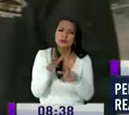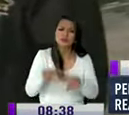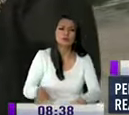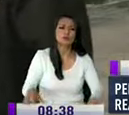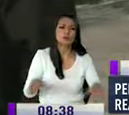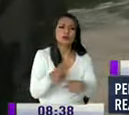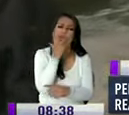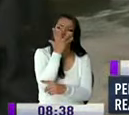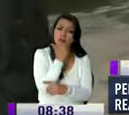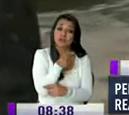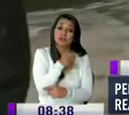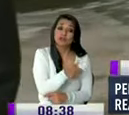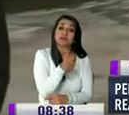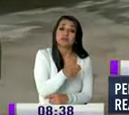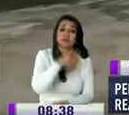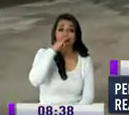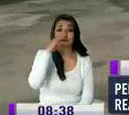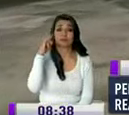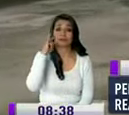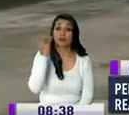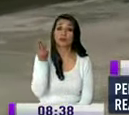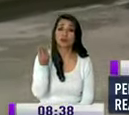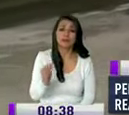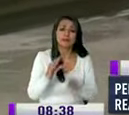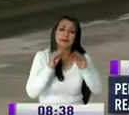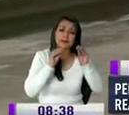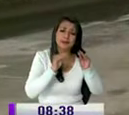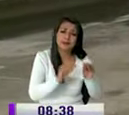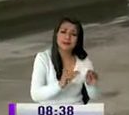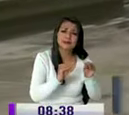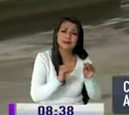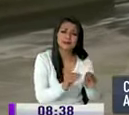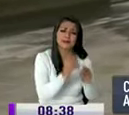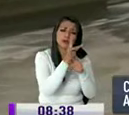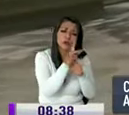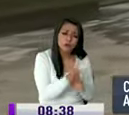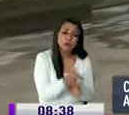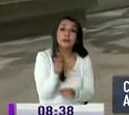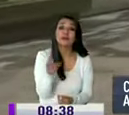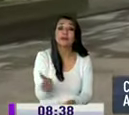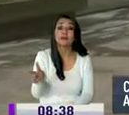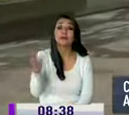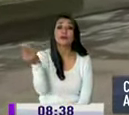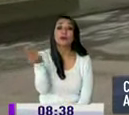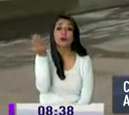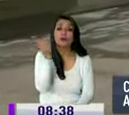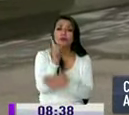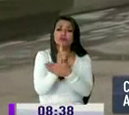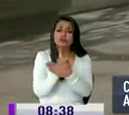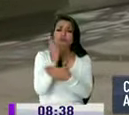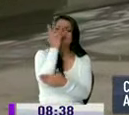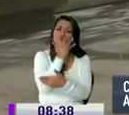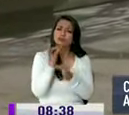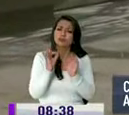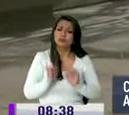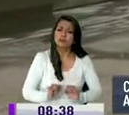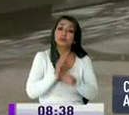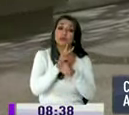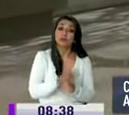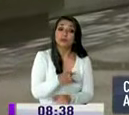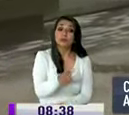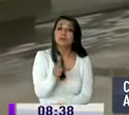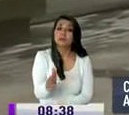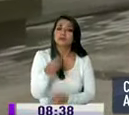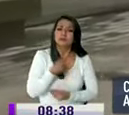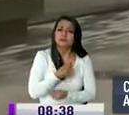espacios de educar también a la ciudadanía que el arte urbano es una expresión de los jóvenes que a través de lo que nosotros estamos viendo aquí podemos